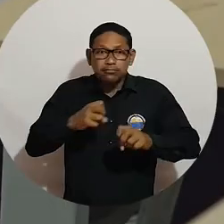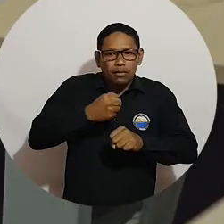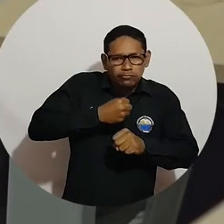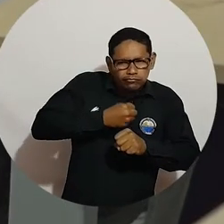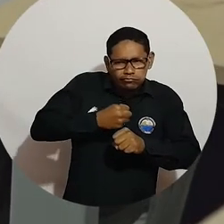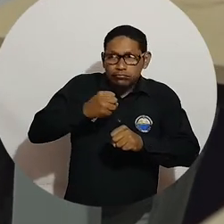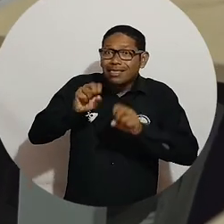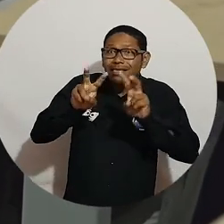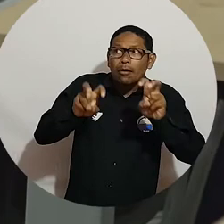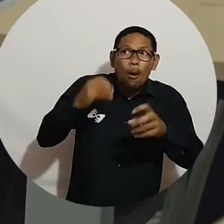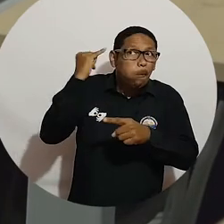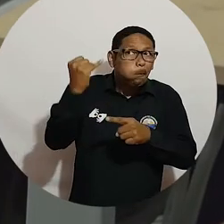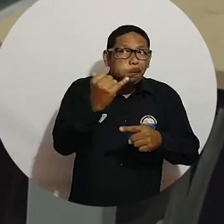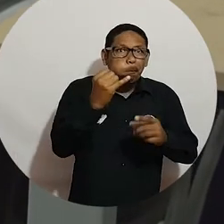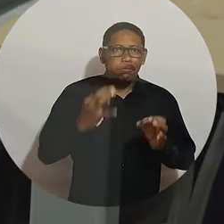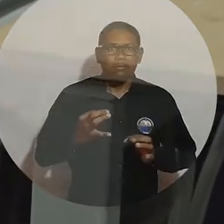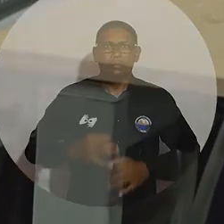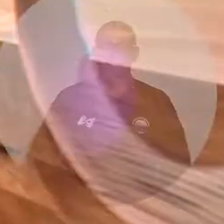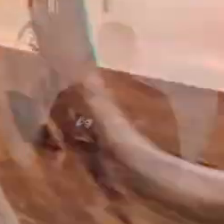relacionados con temáticas de actualidad.